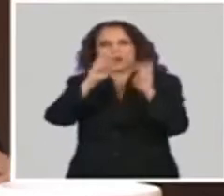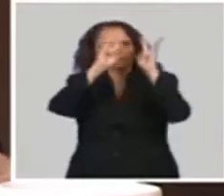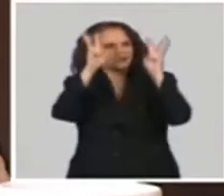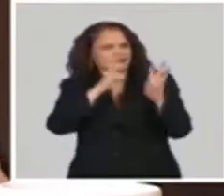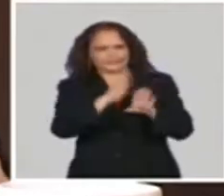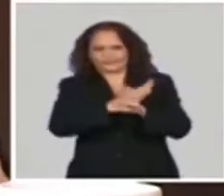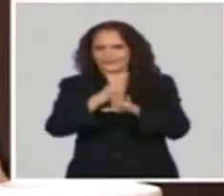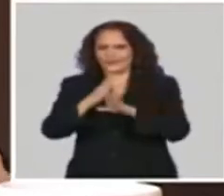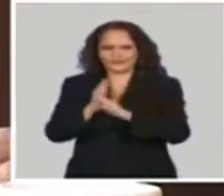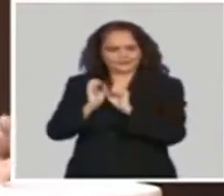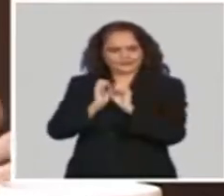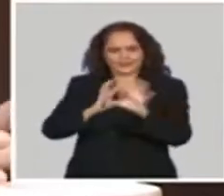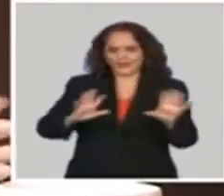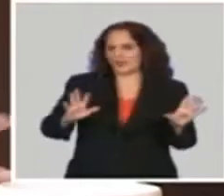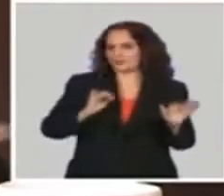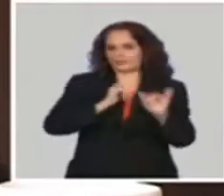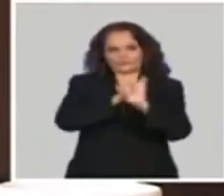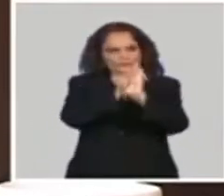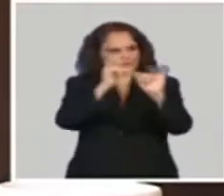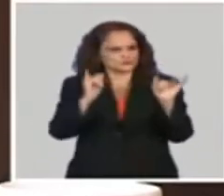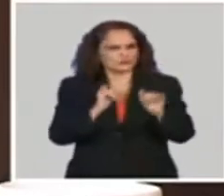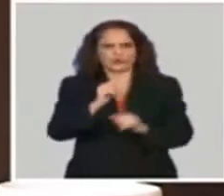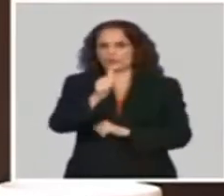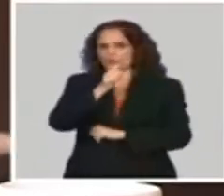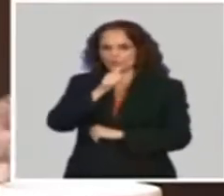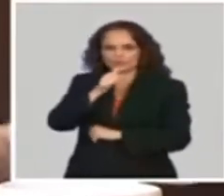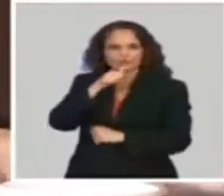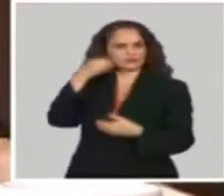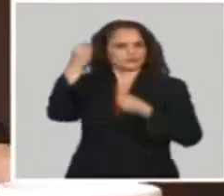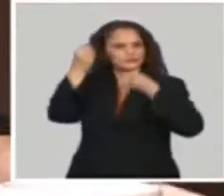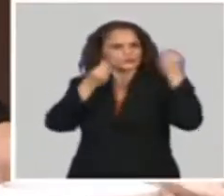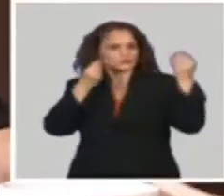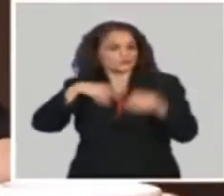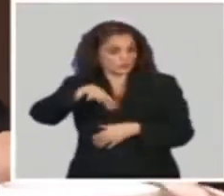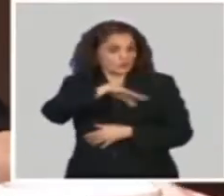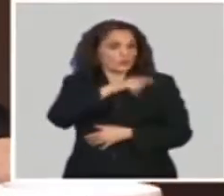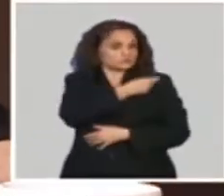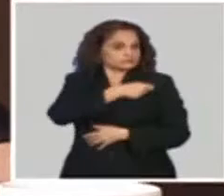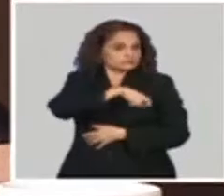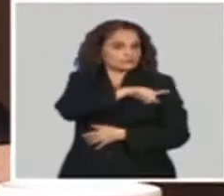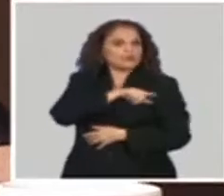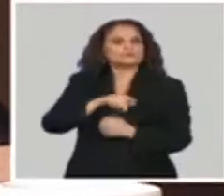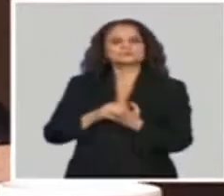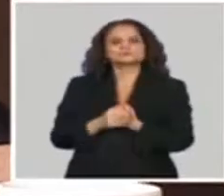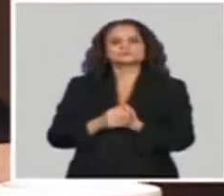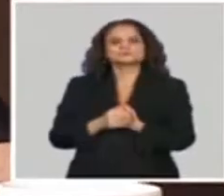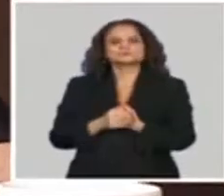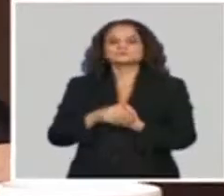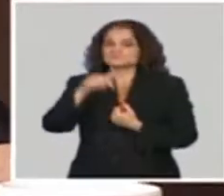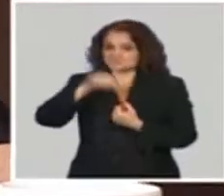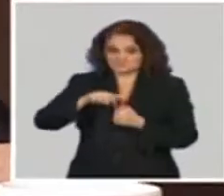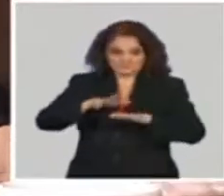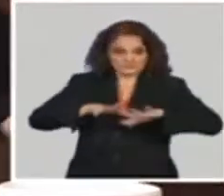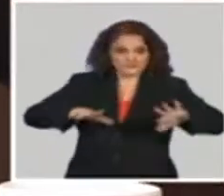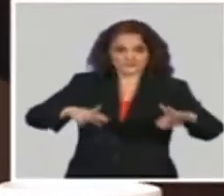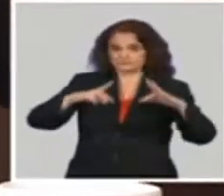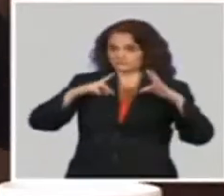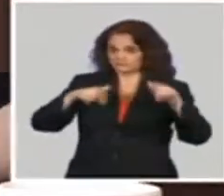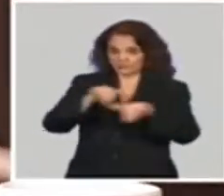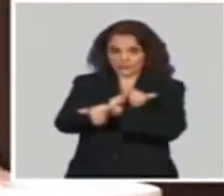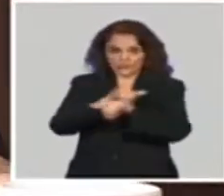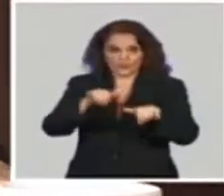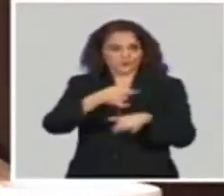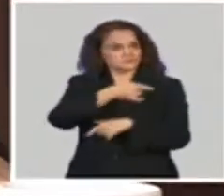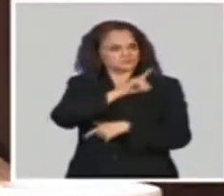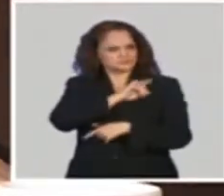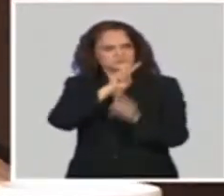hemos estado aclarando un grupo de preocupaciones que tienen las personas y ciertamente en este espacio volvemos a ratificar lo que ya a través